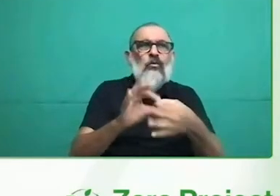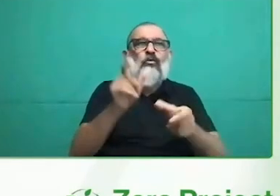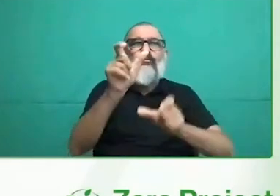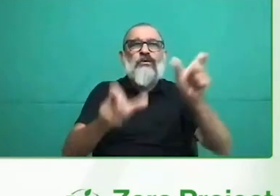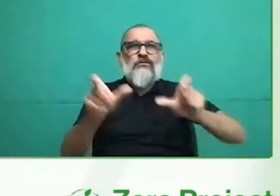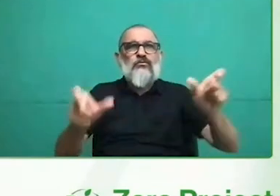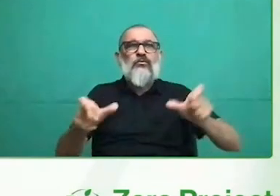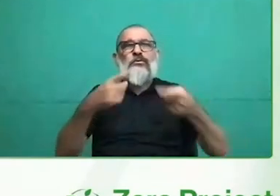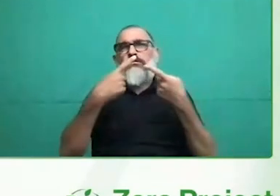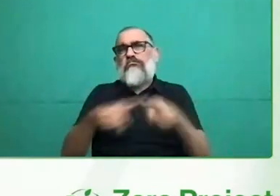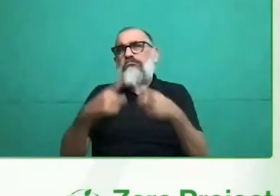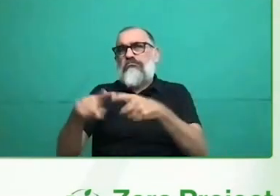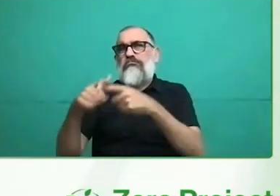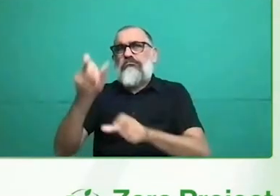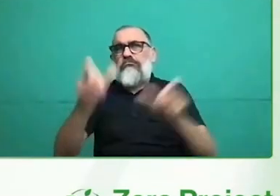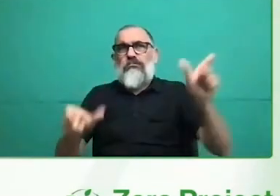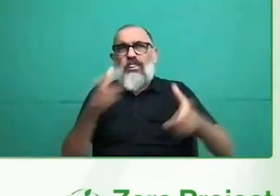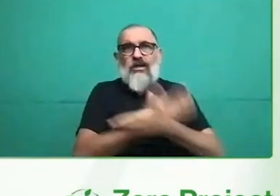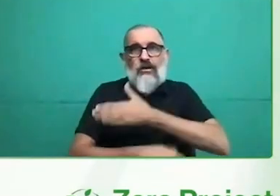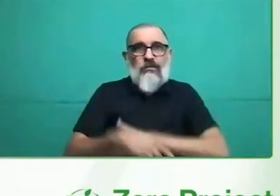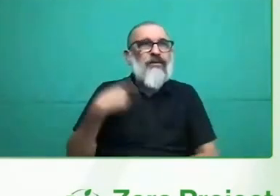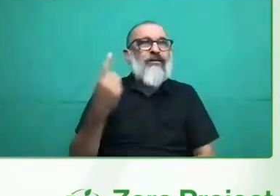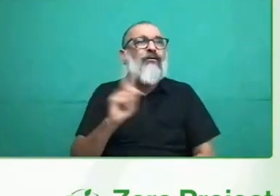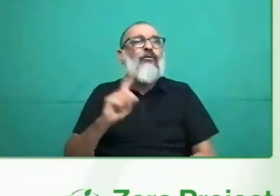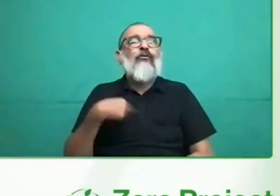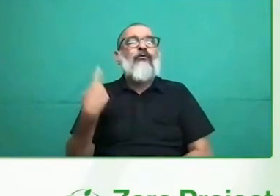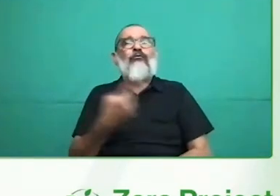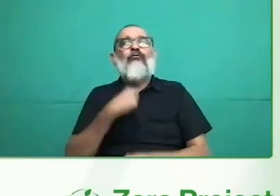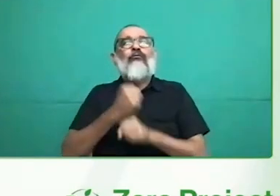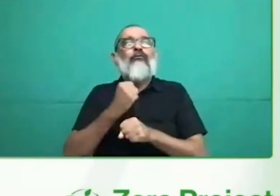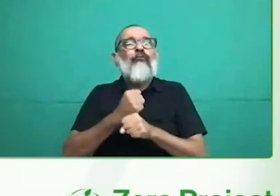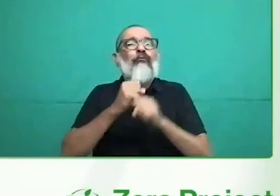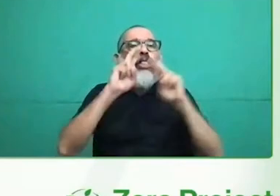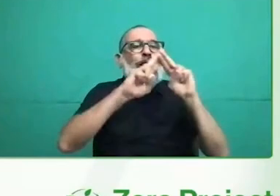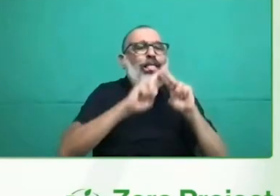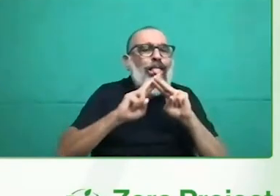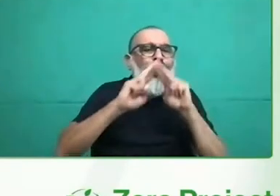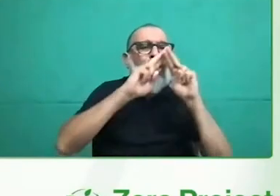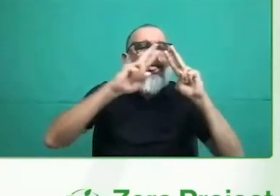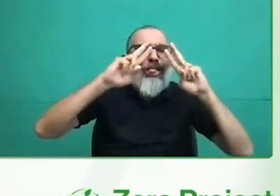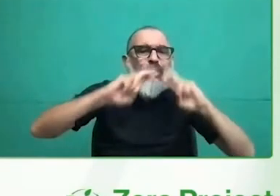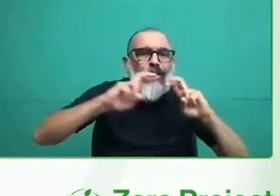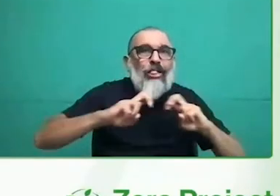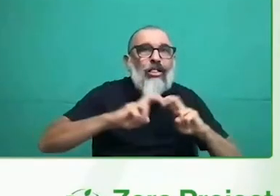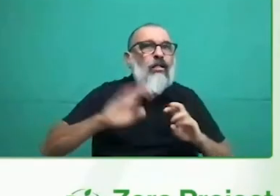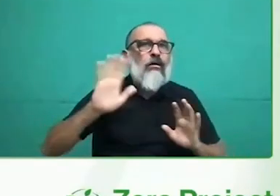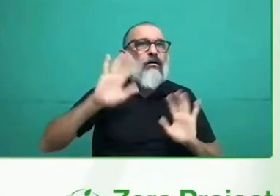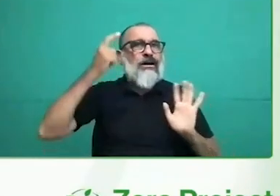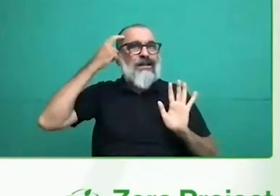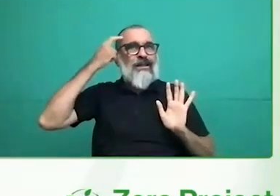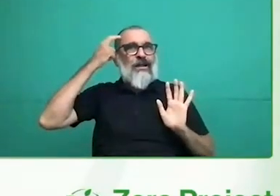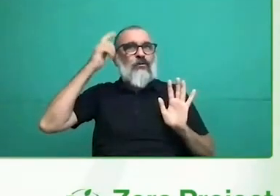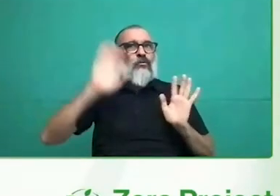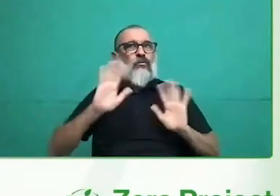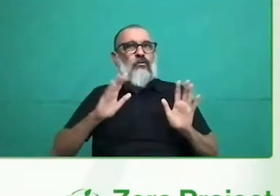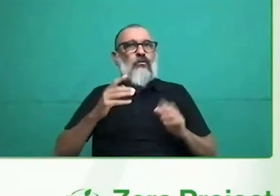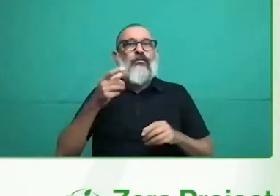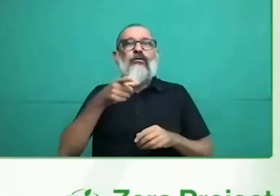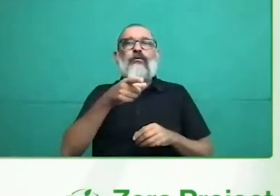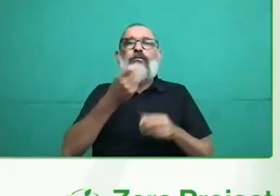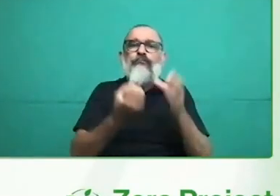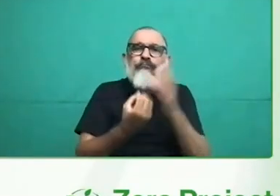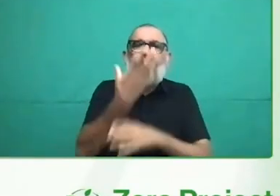apoyo supere las barreras que se encuentra en la vida en la comunidad. Actualmente estamos acompañando 1.163